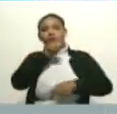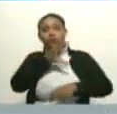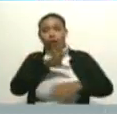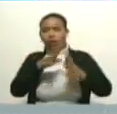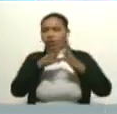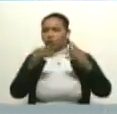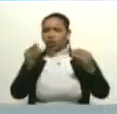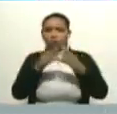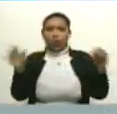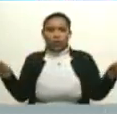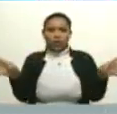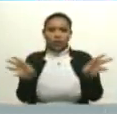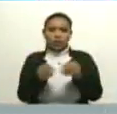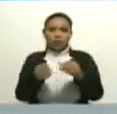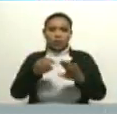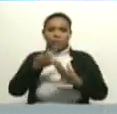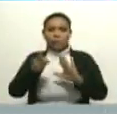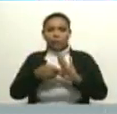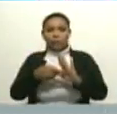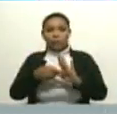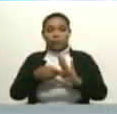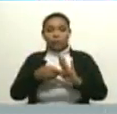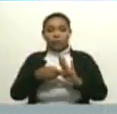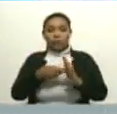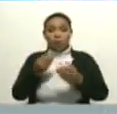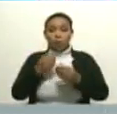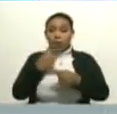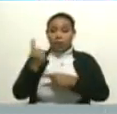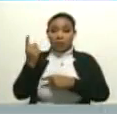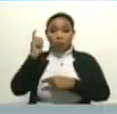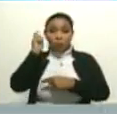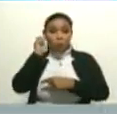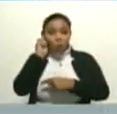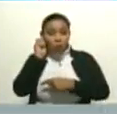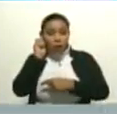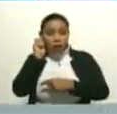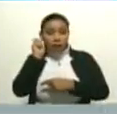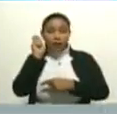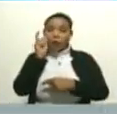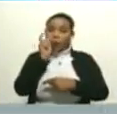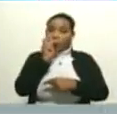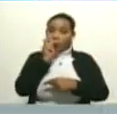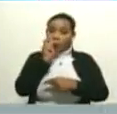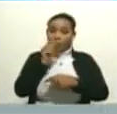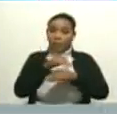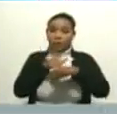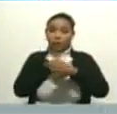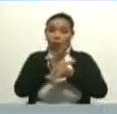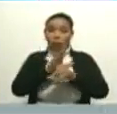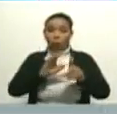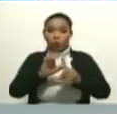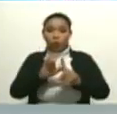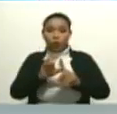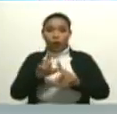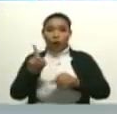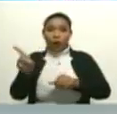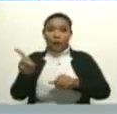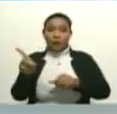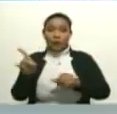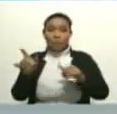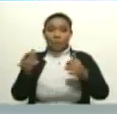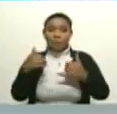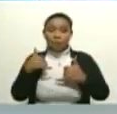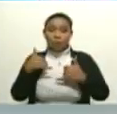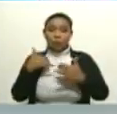todo, todo, y como dice Francia y dice Ernesto, el teatro lo toca uno, lo toca para